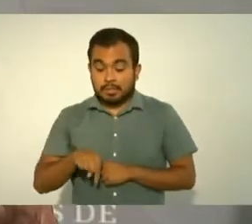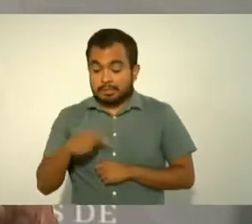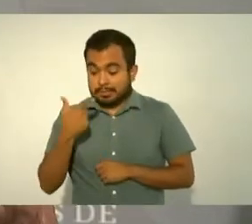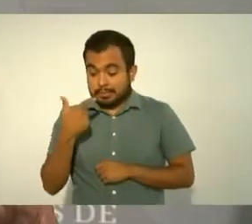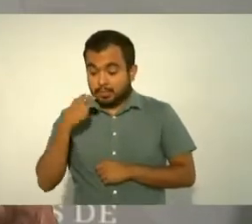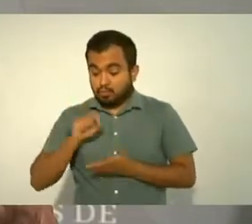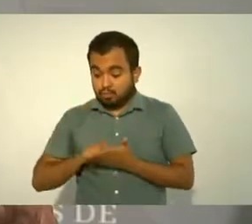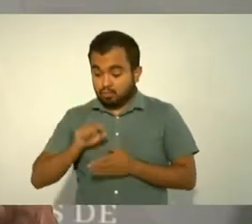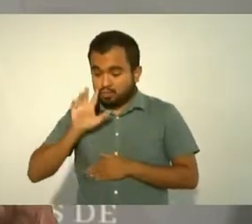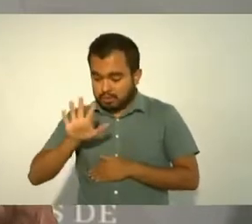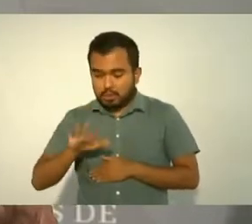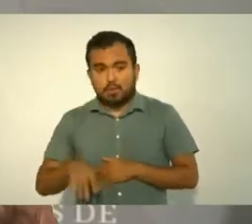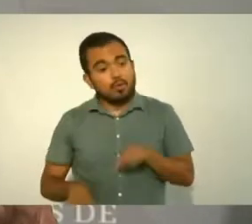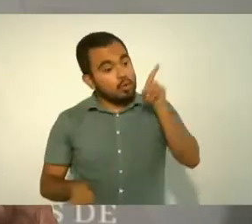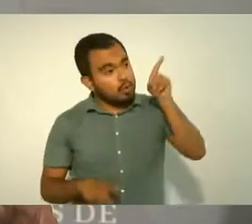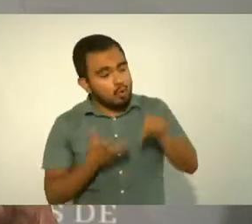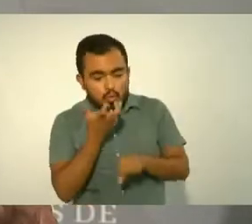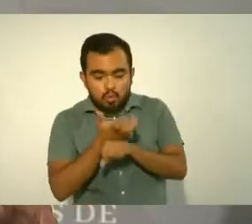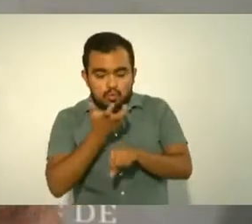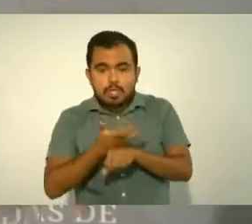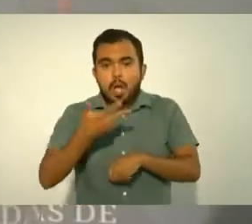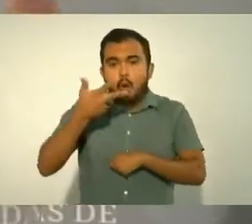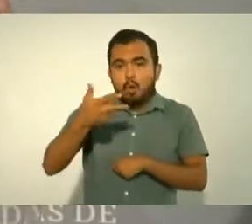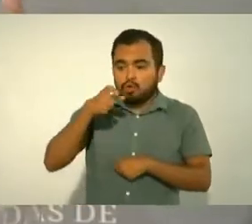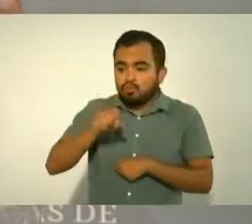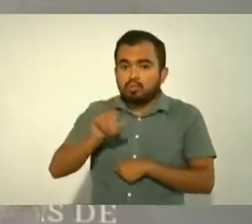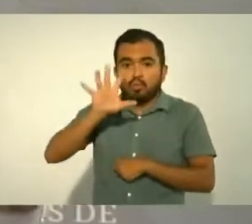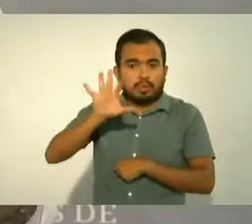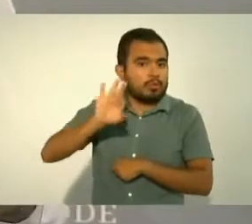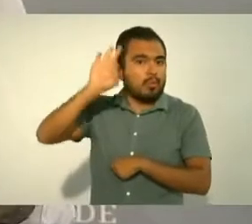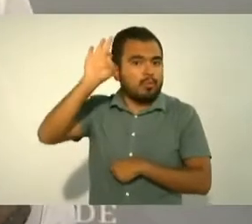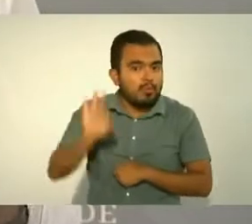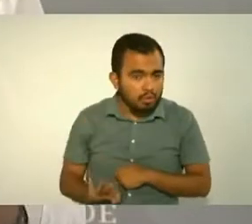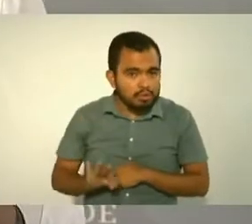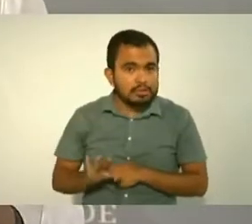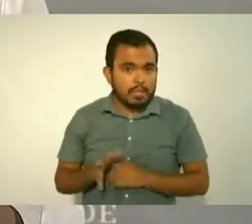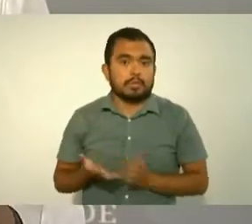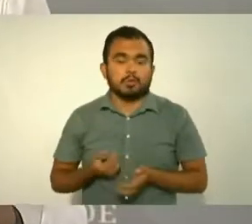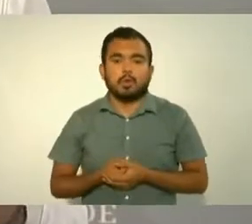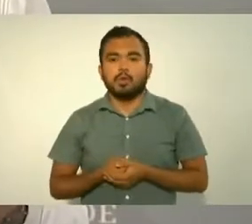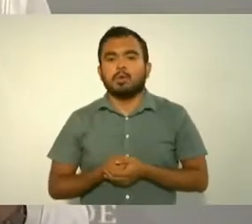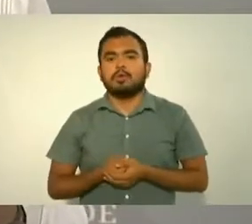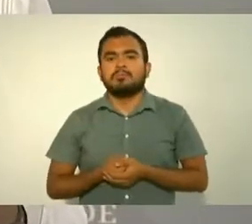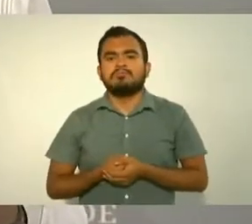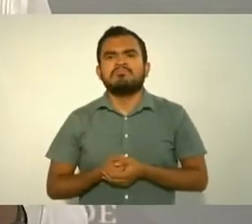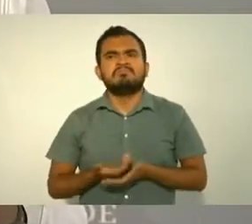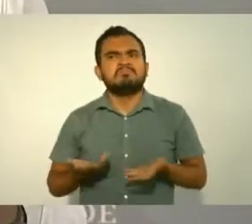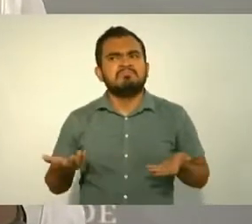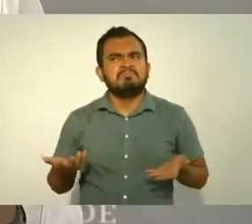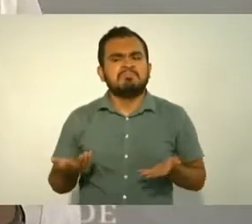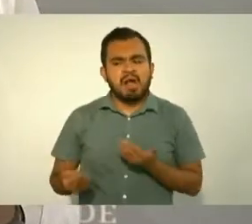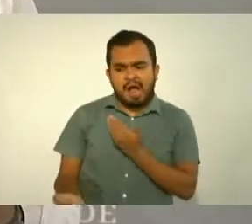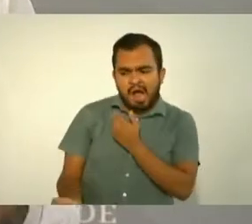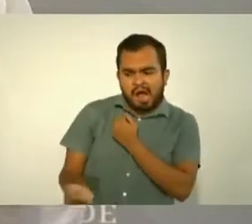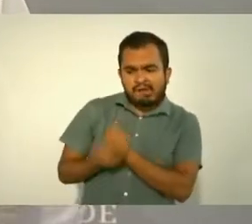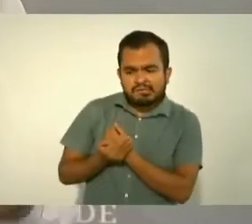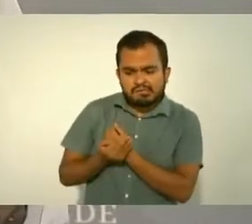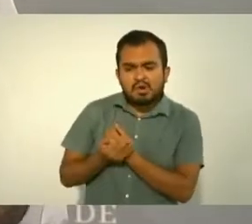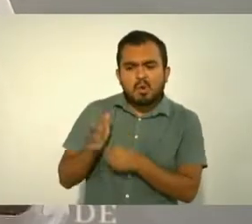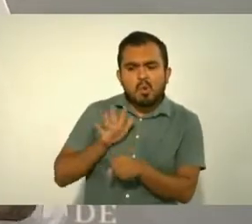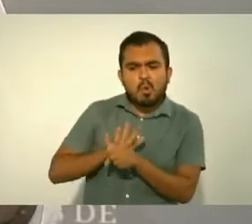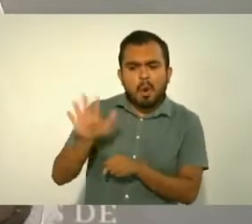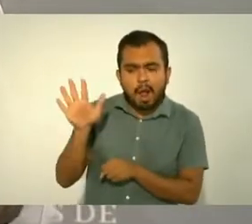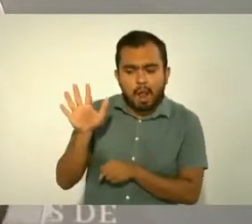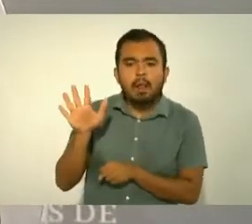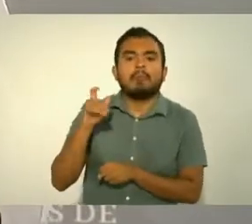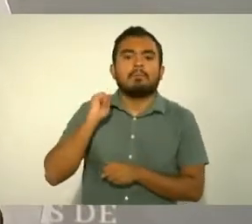ellos 8.5 que nos ha ayudado porque tenemos